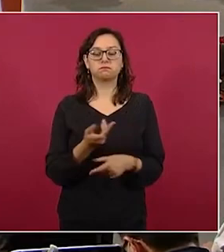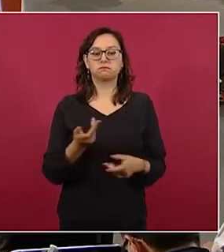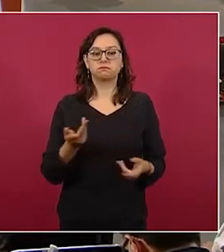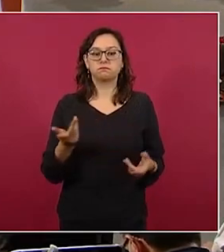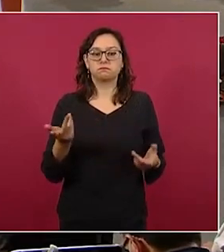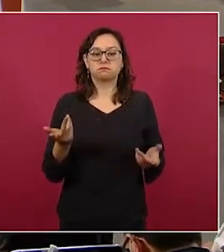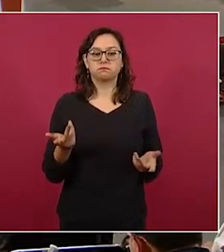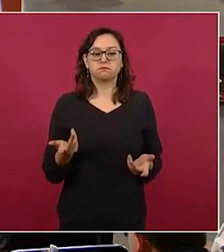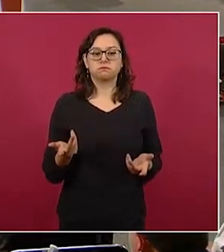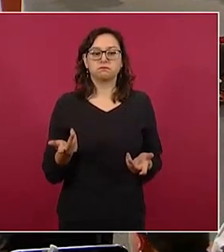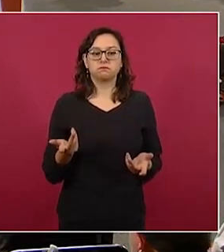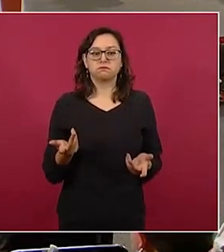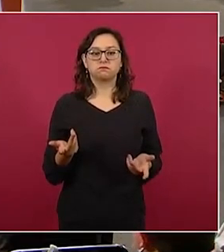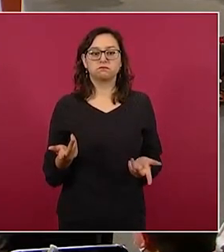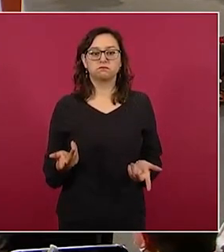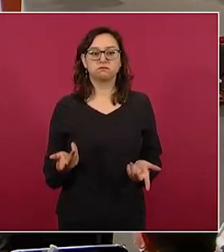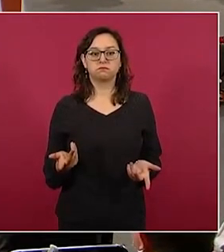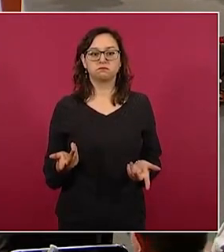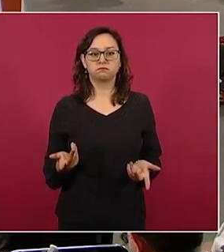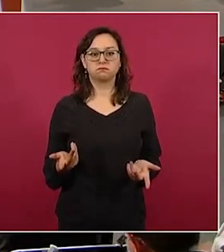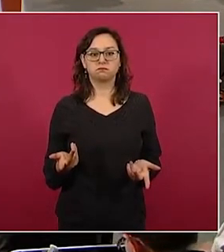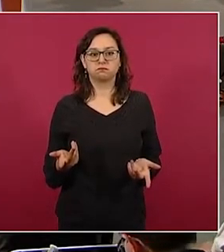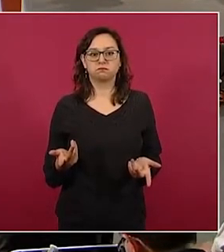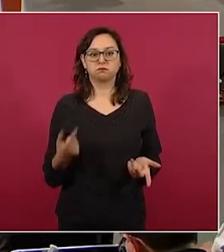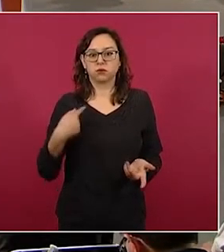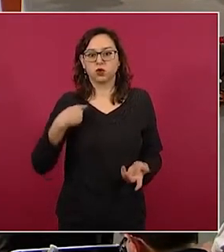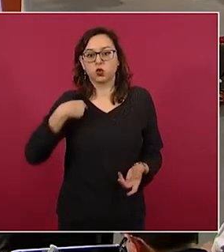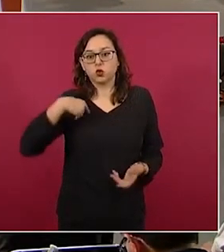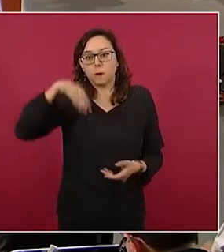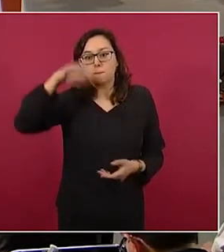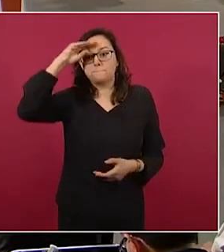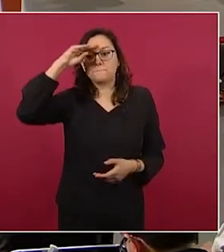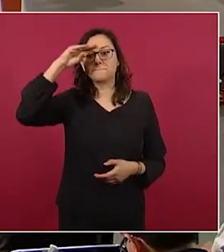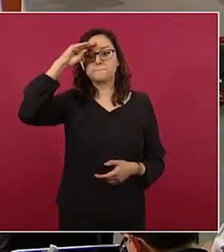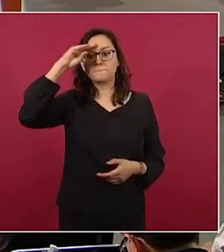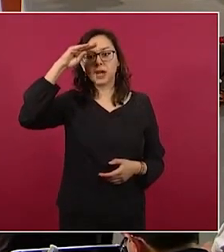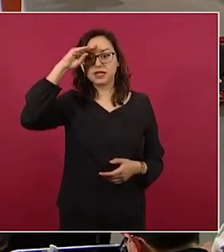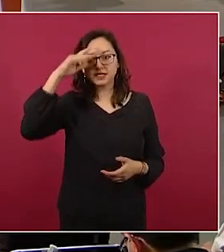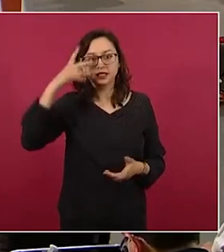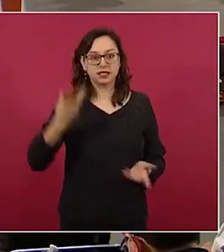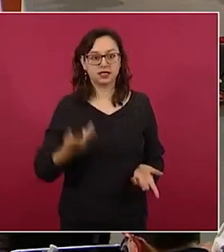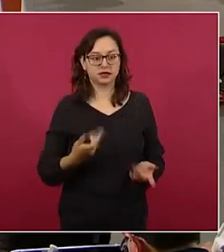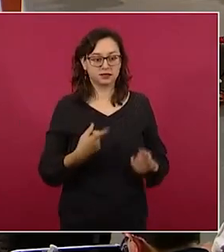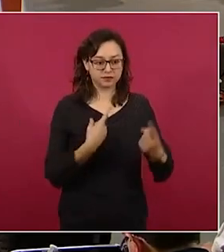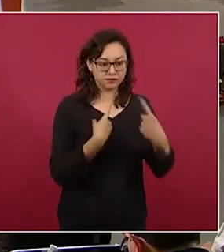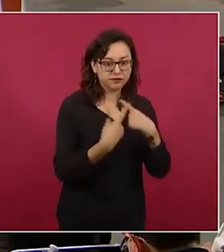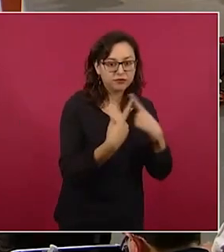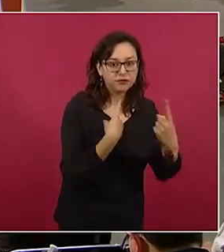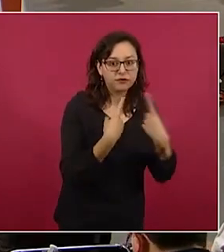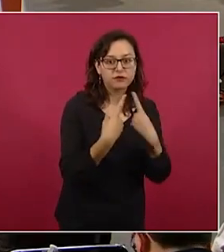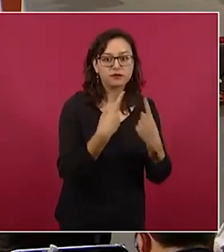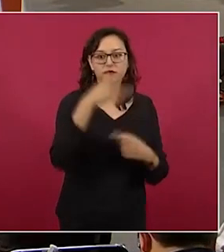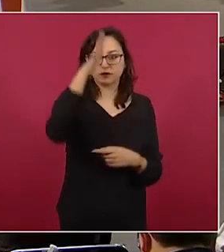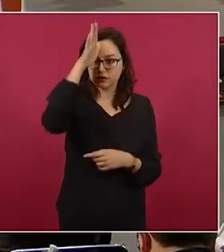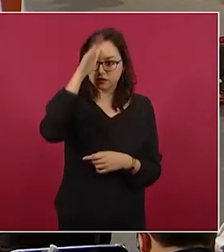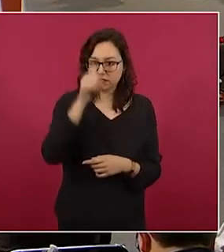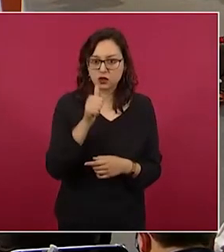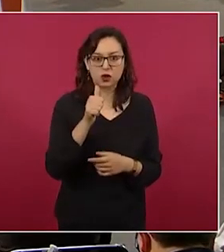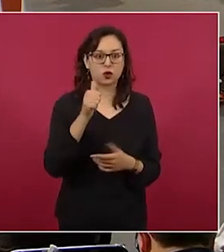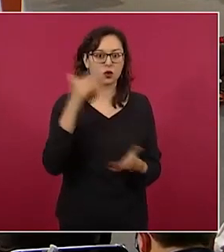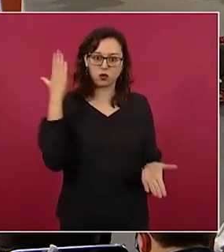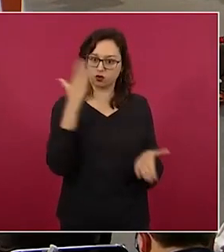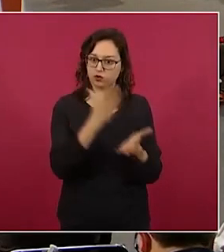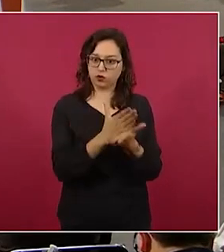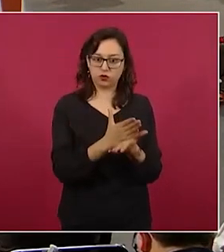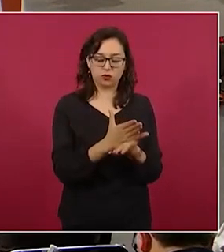mientras estábamos hablando de que se iba a